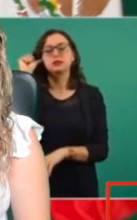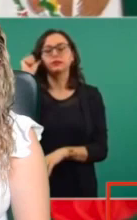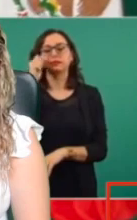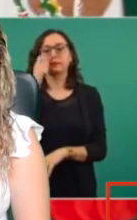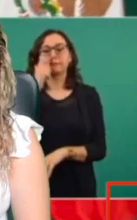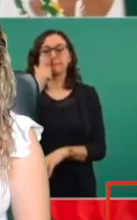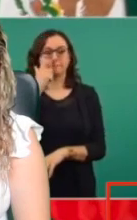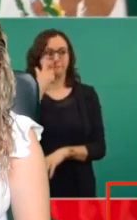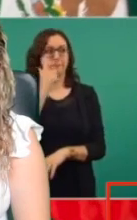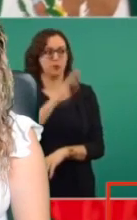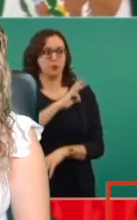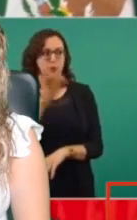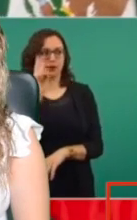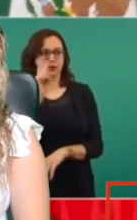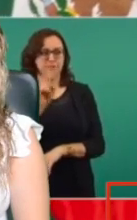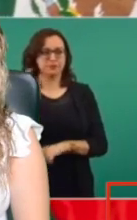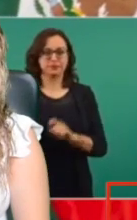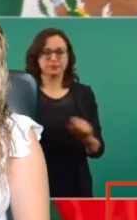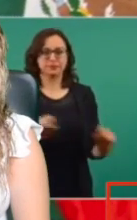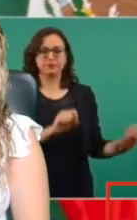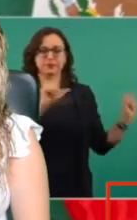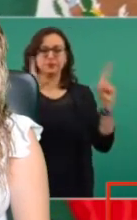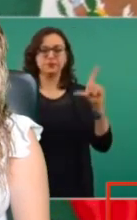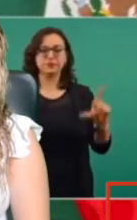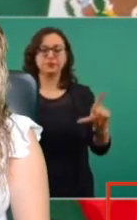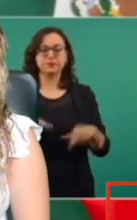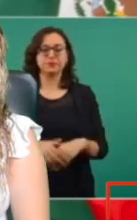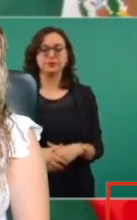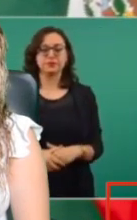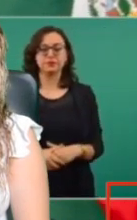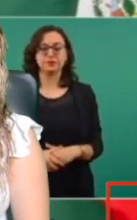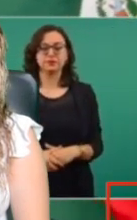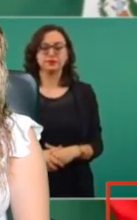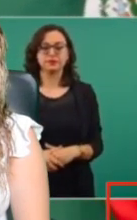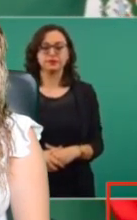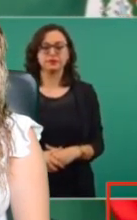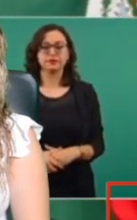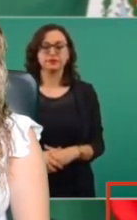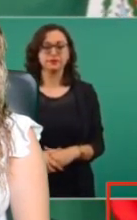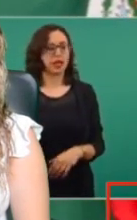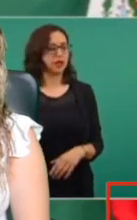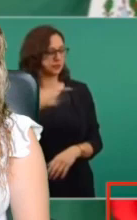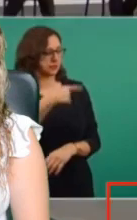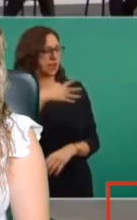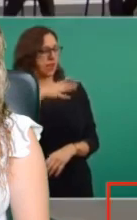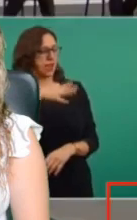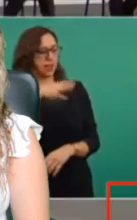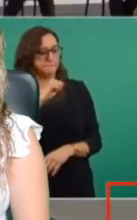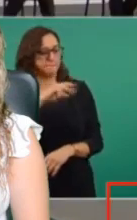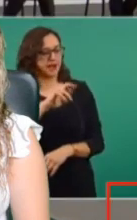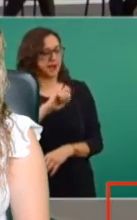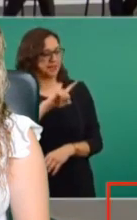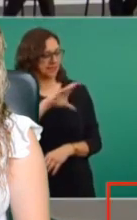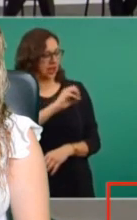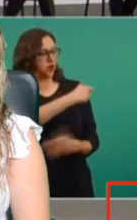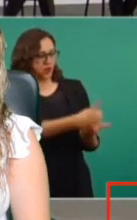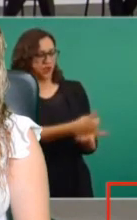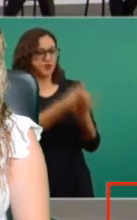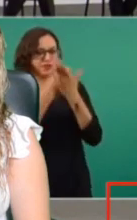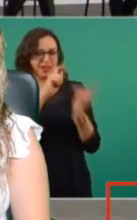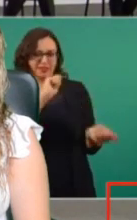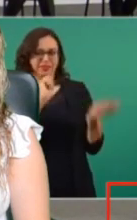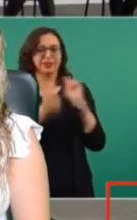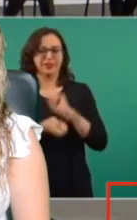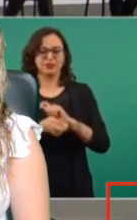a ver si vemos el titular y que alguien nos, Marcelo, nos va a ayudar en la traducción,